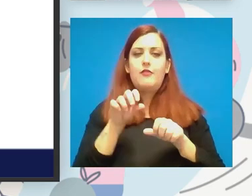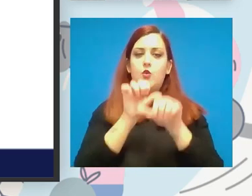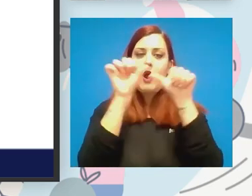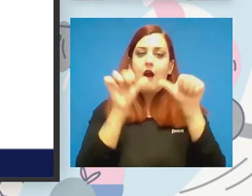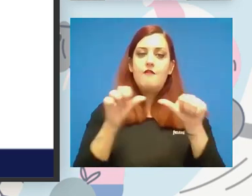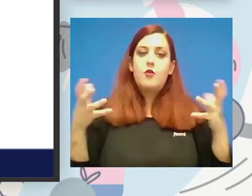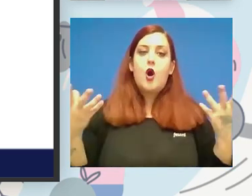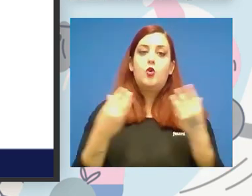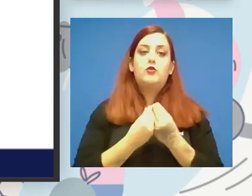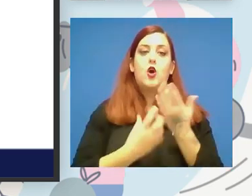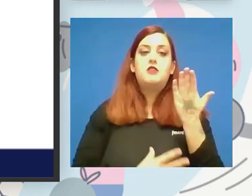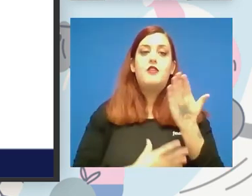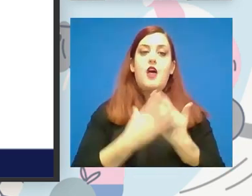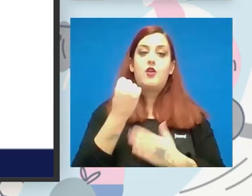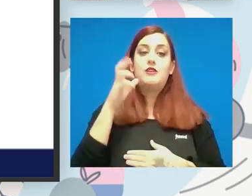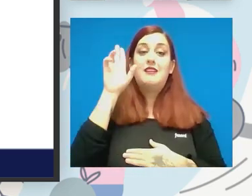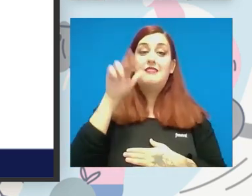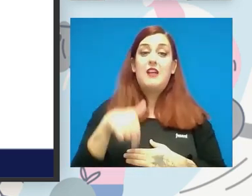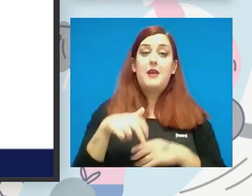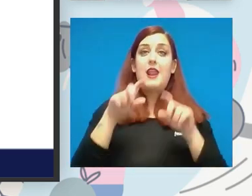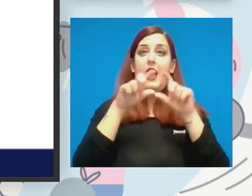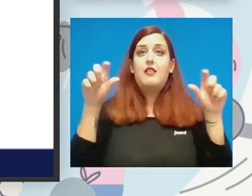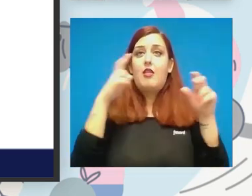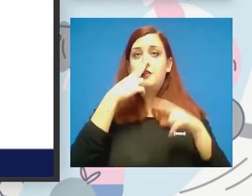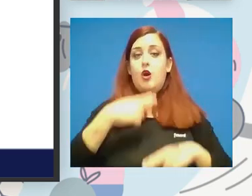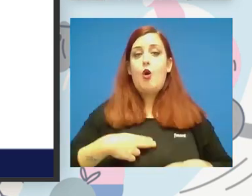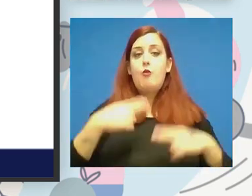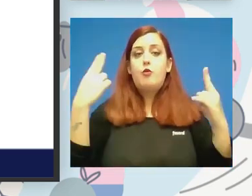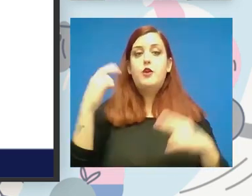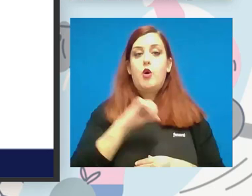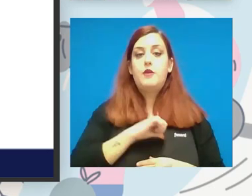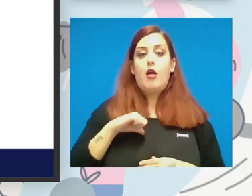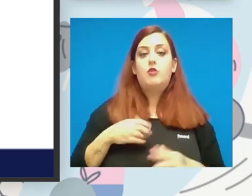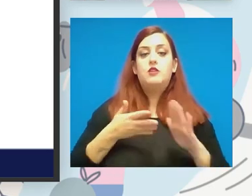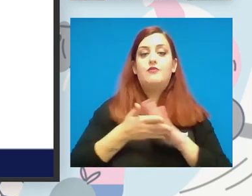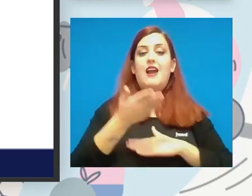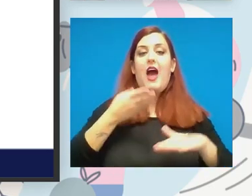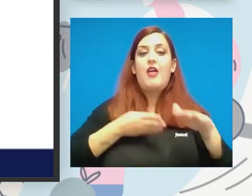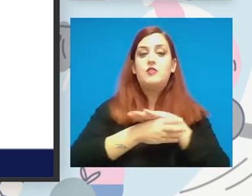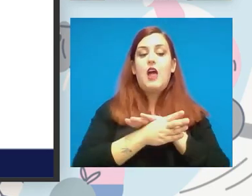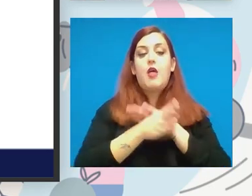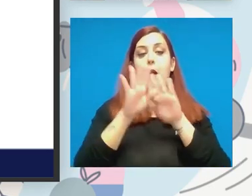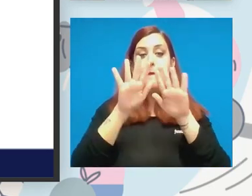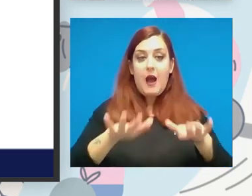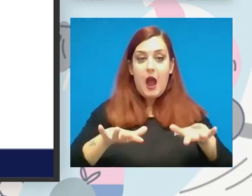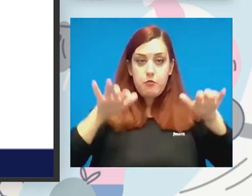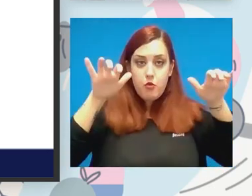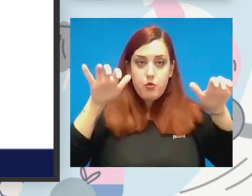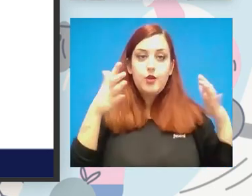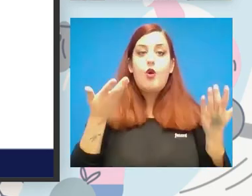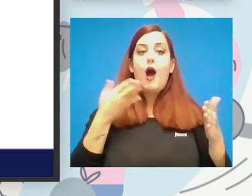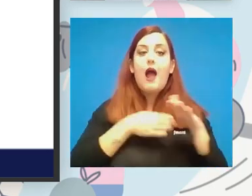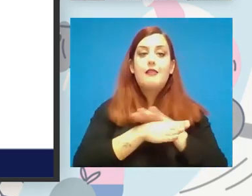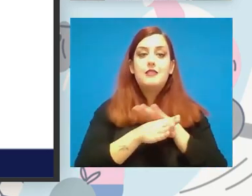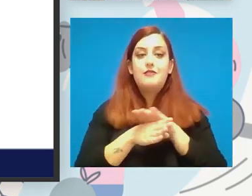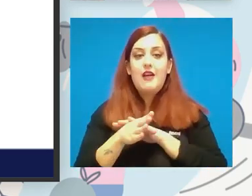con las federaciones con las diferentes entidades público-privadas simplemente una accesibilidad para el público una accesibilidad